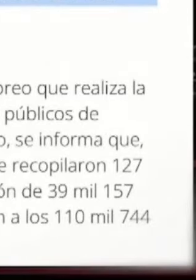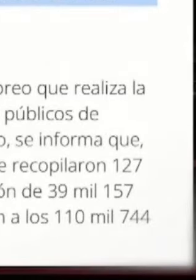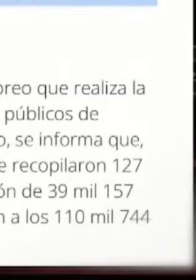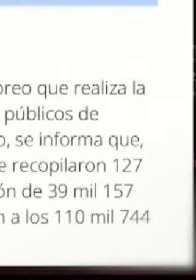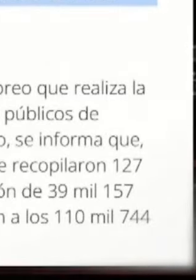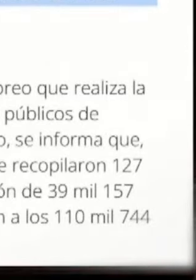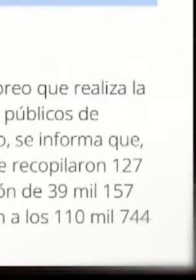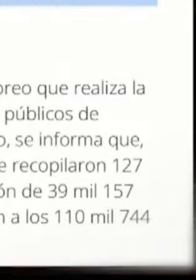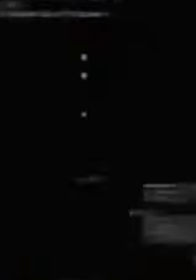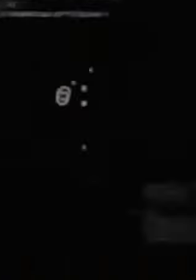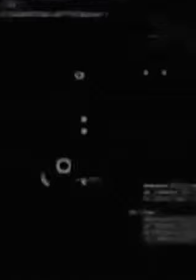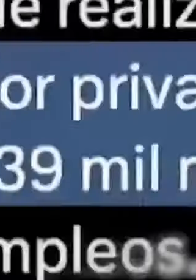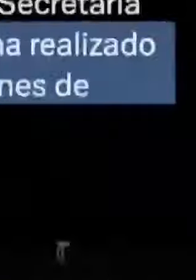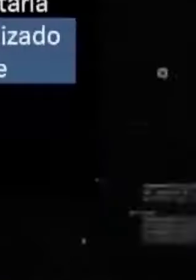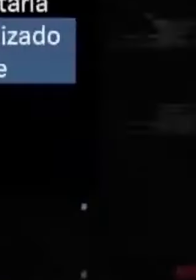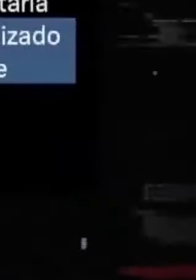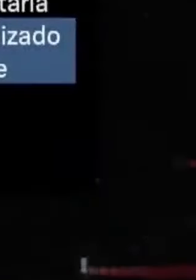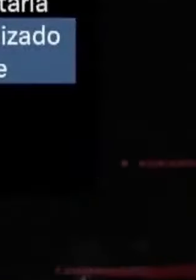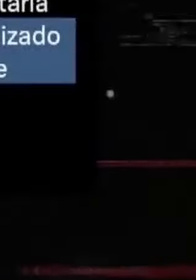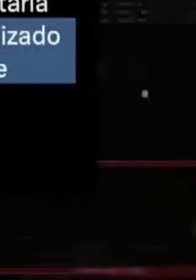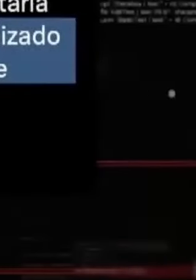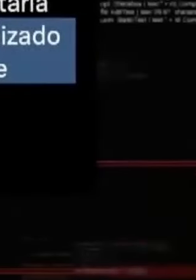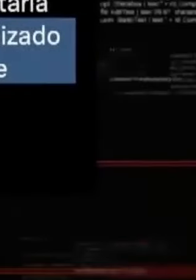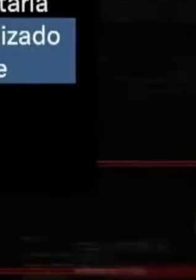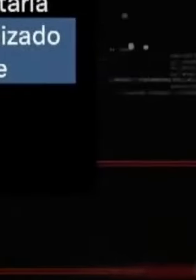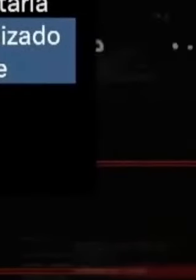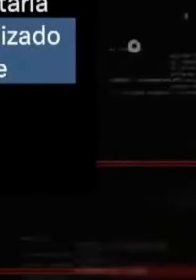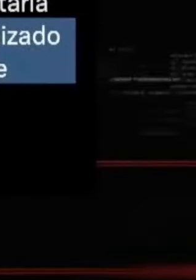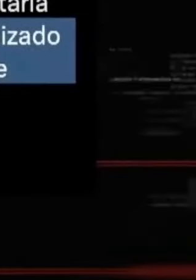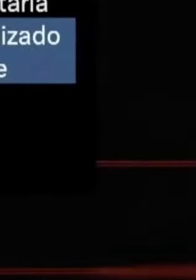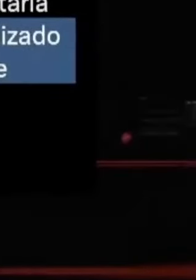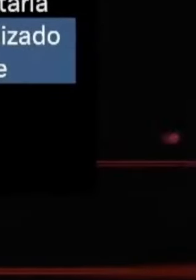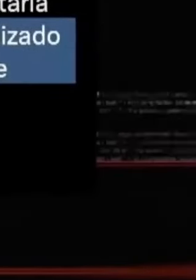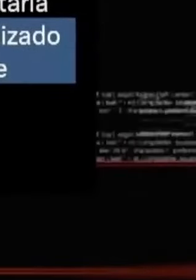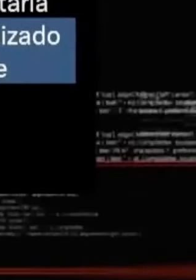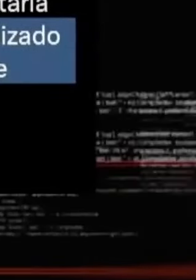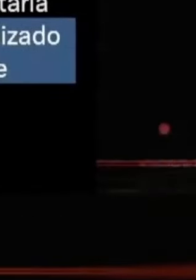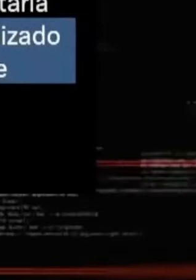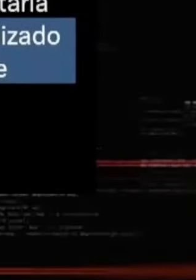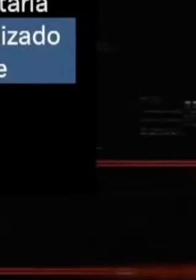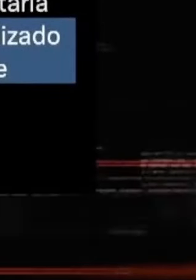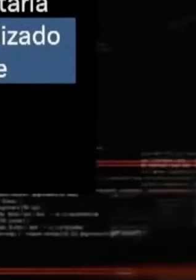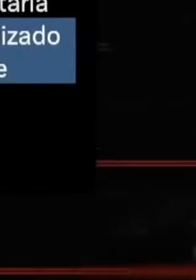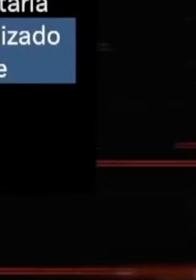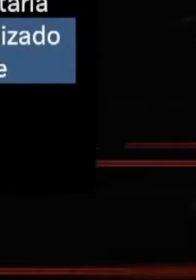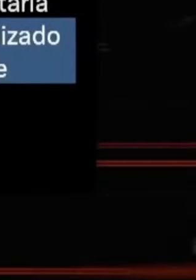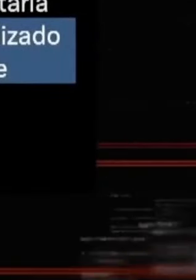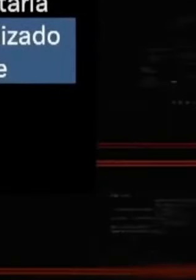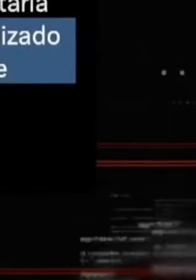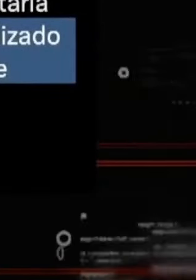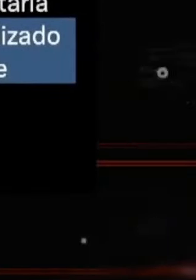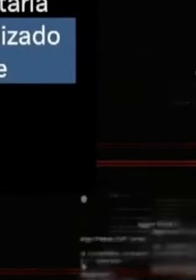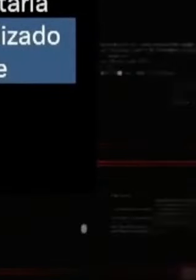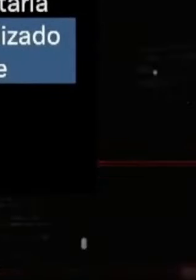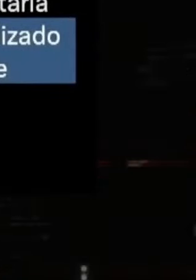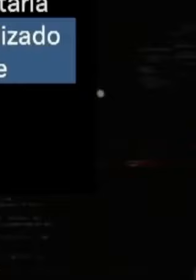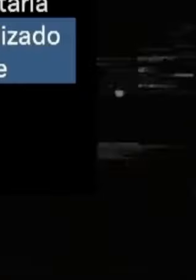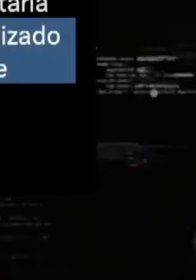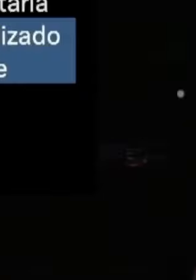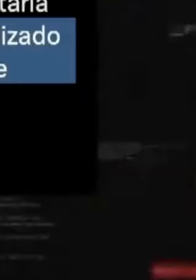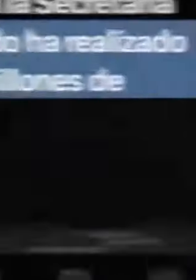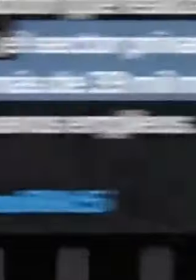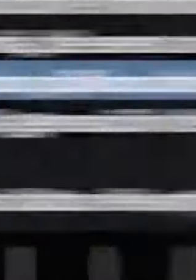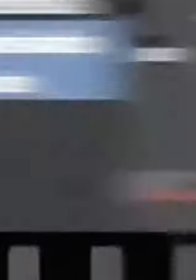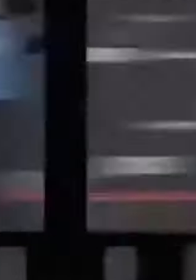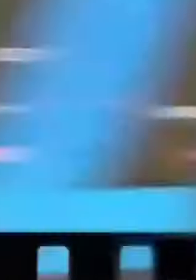cinco meses de 2024 han anunciado inversiones por 39 mil 157 millones de dólares, situación que